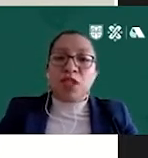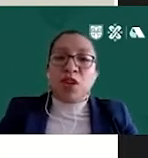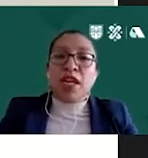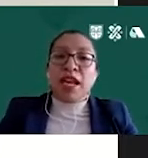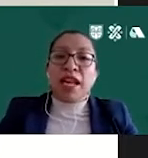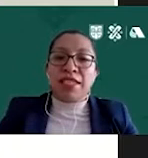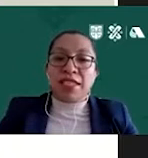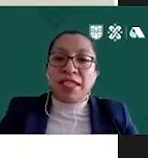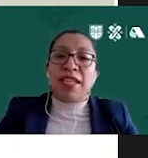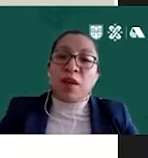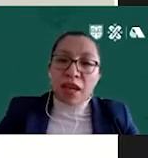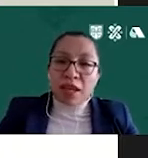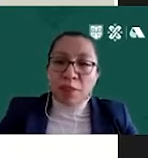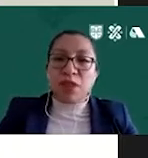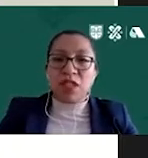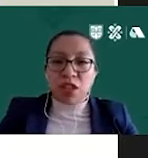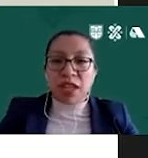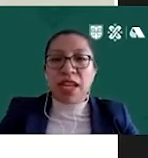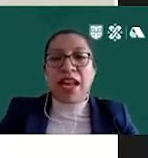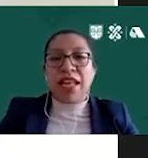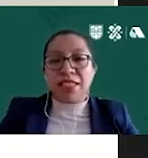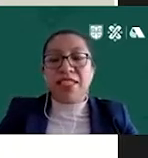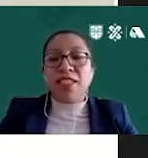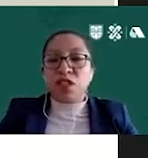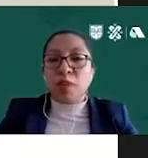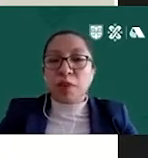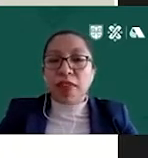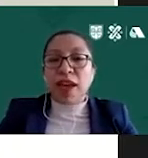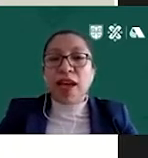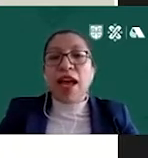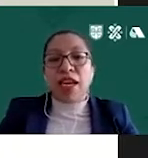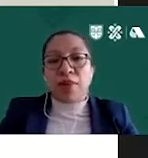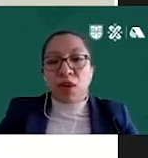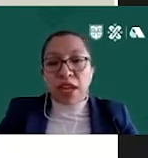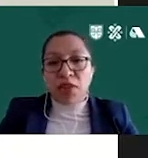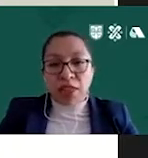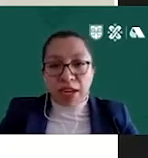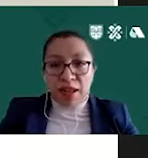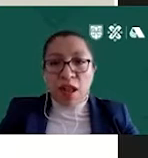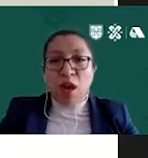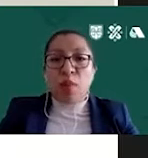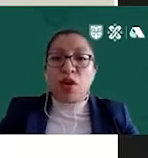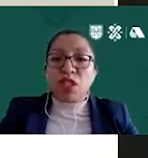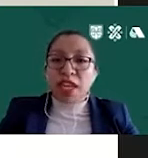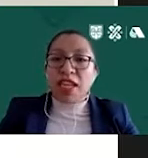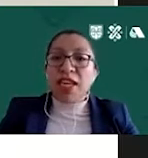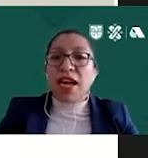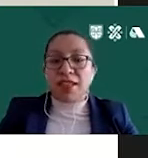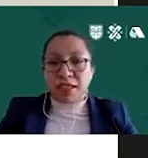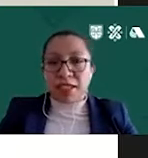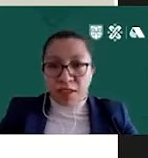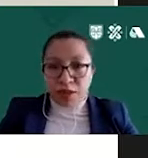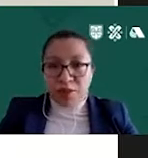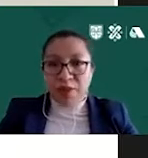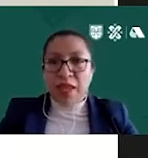posicionen a la asistencia social privada a nivel local y federal. Por consiguiente,